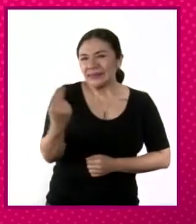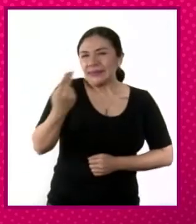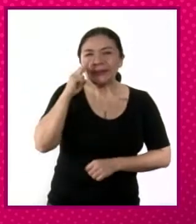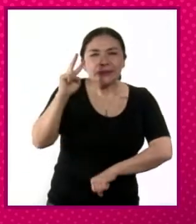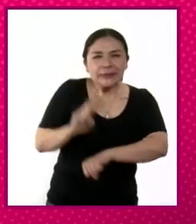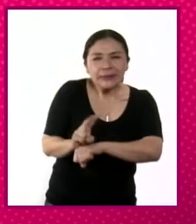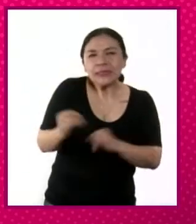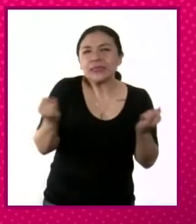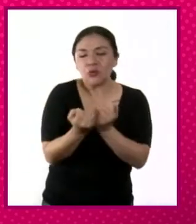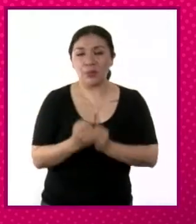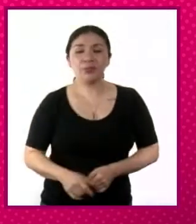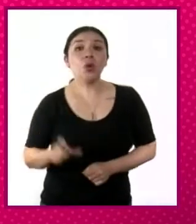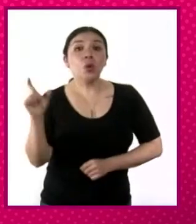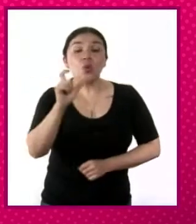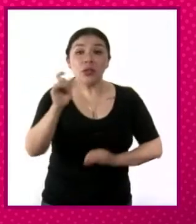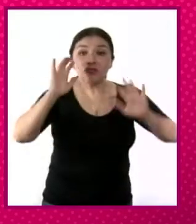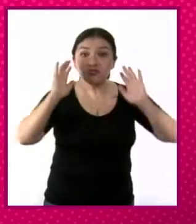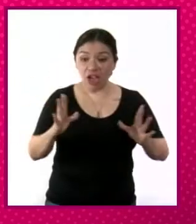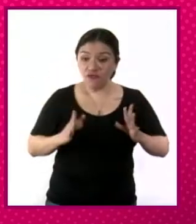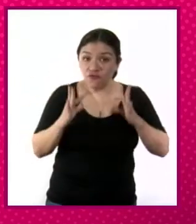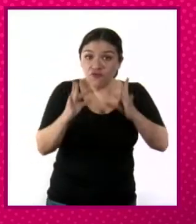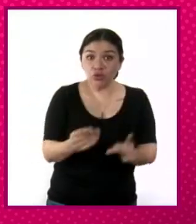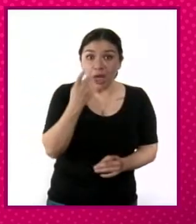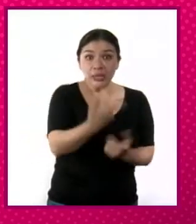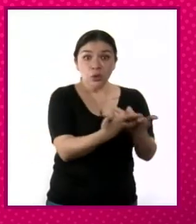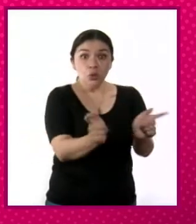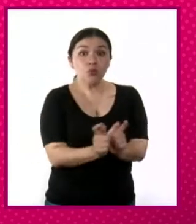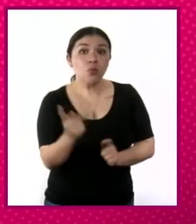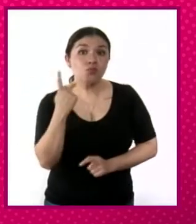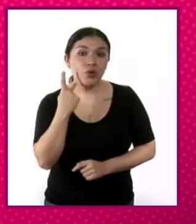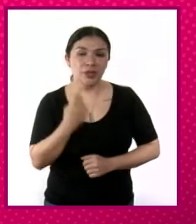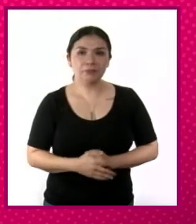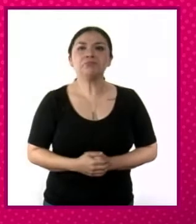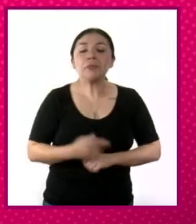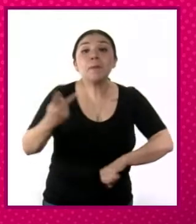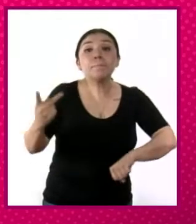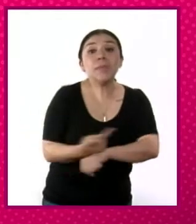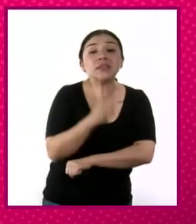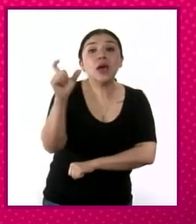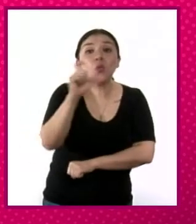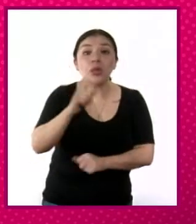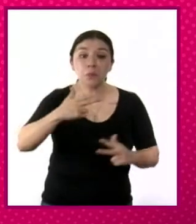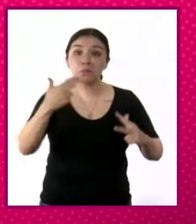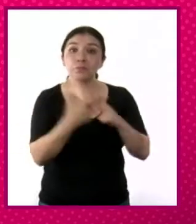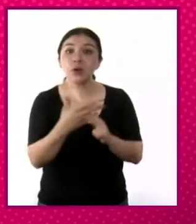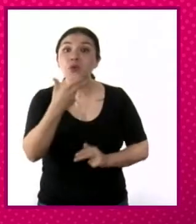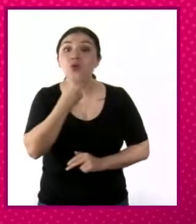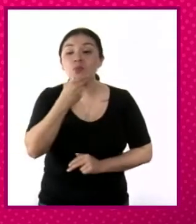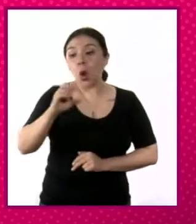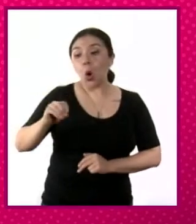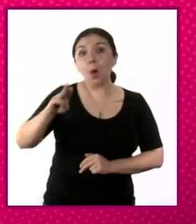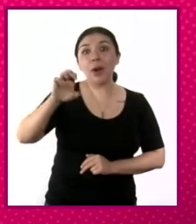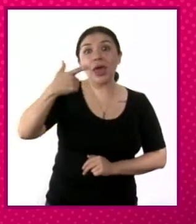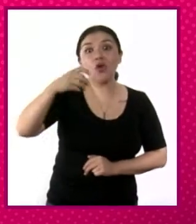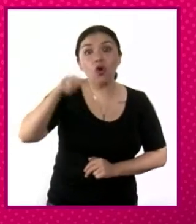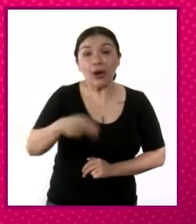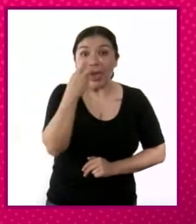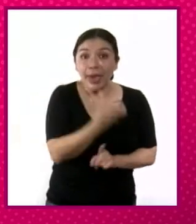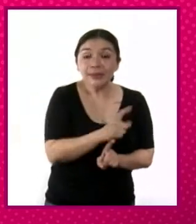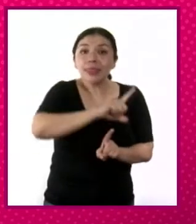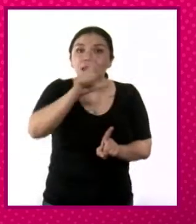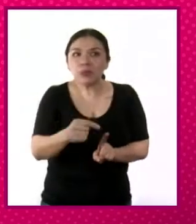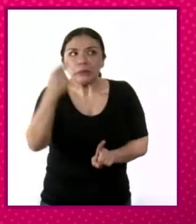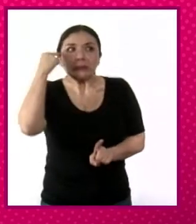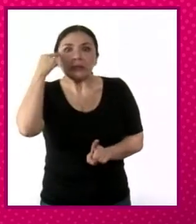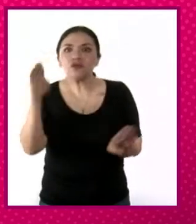cuenta que el momento en el que se funda el partido, que ocurre después del asesinato de Álvaro Obregón, ahí se plantea la